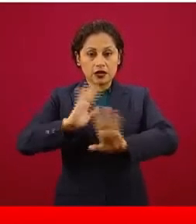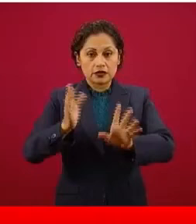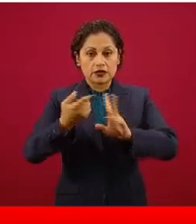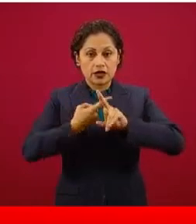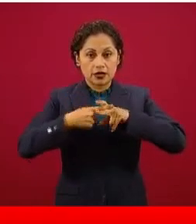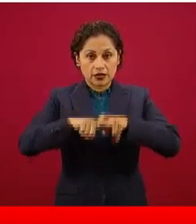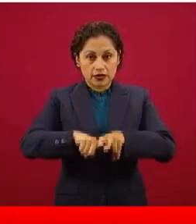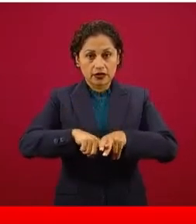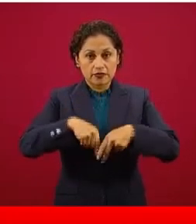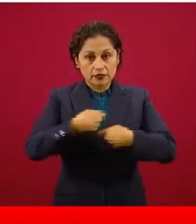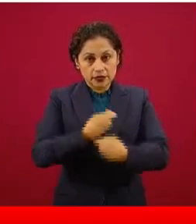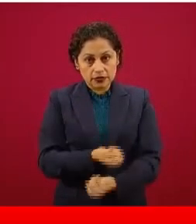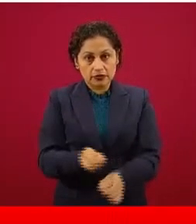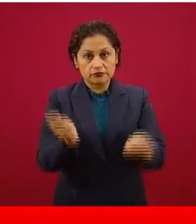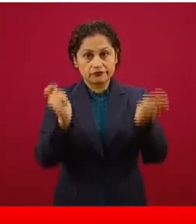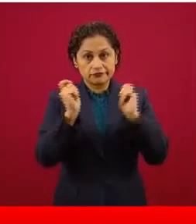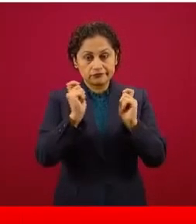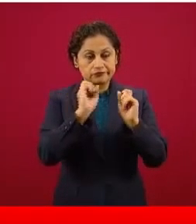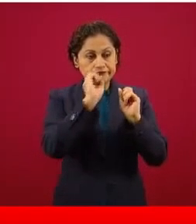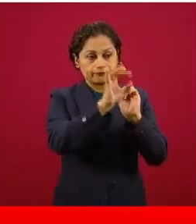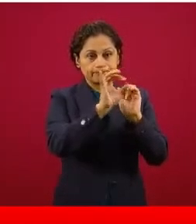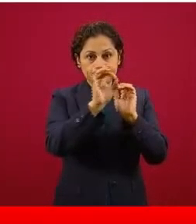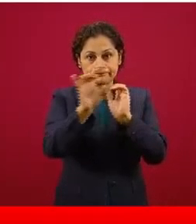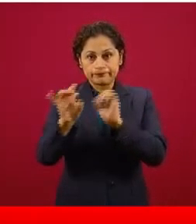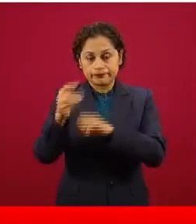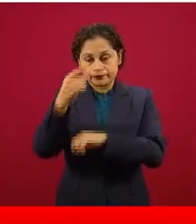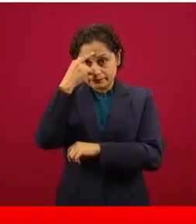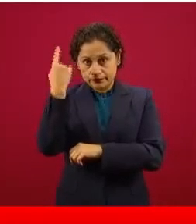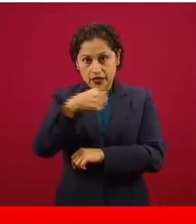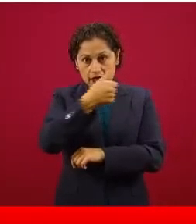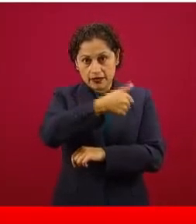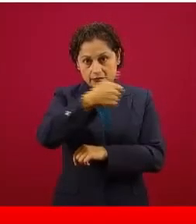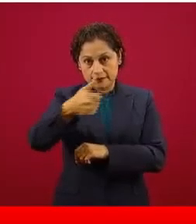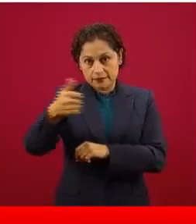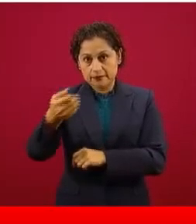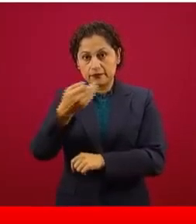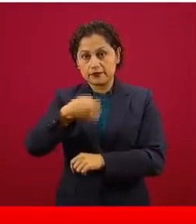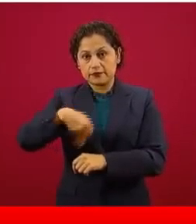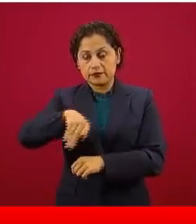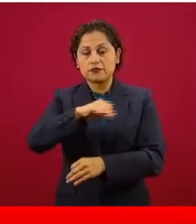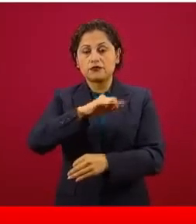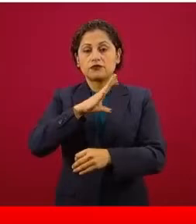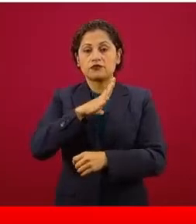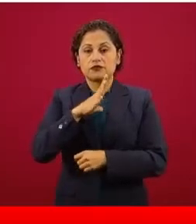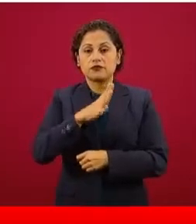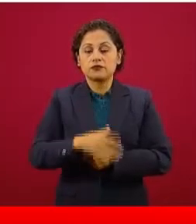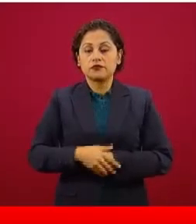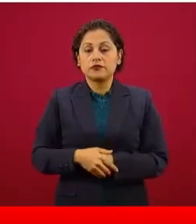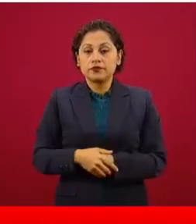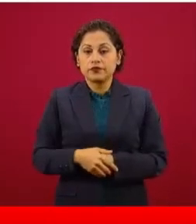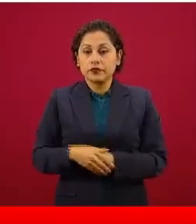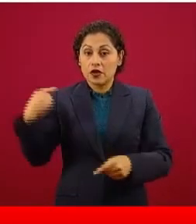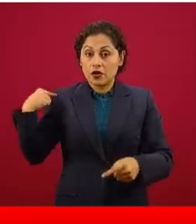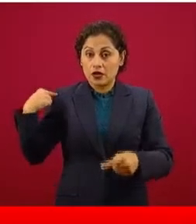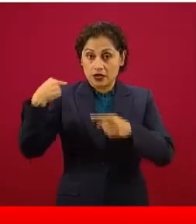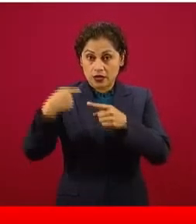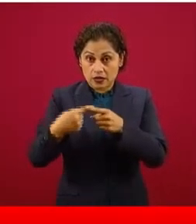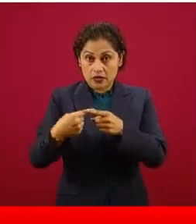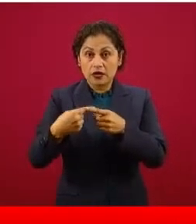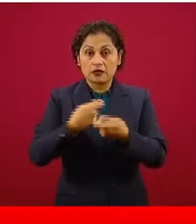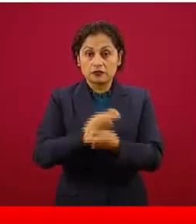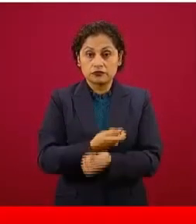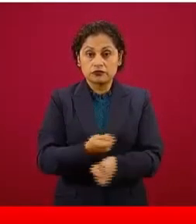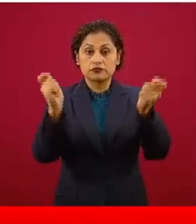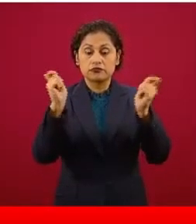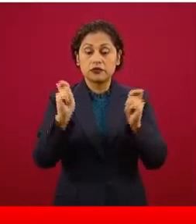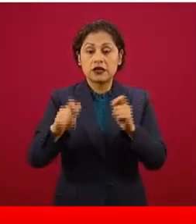las tareas para la adquisición de estos bienes. A la fecha se han adquirido, se han distribuido más de 13 millones